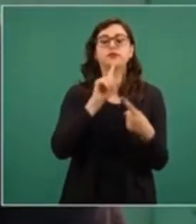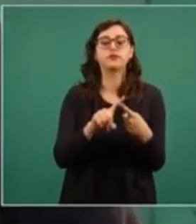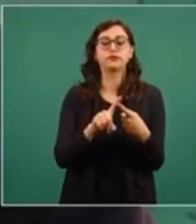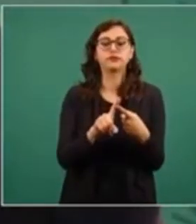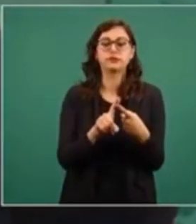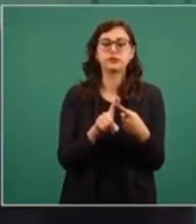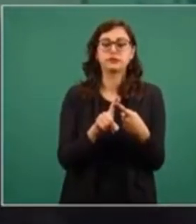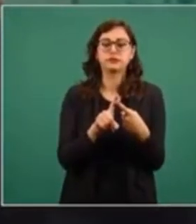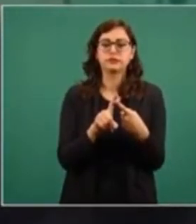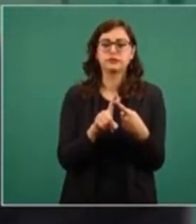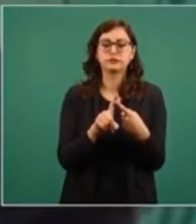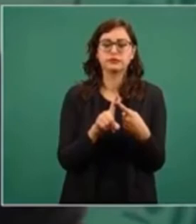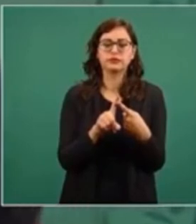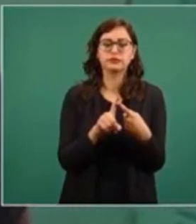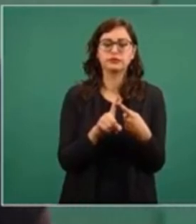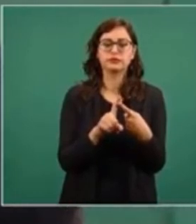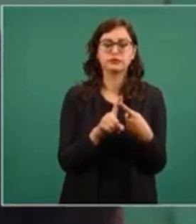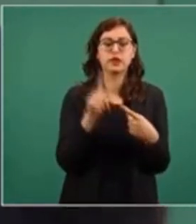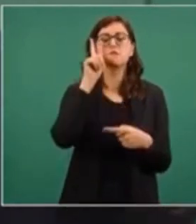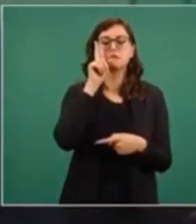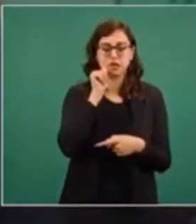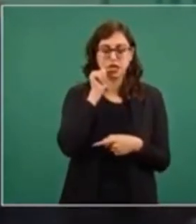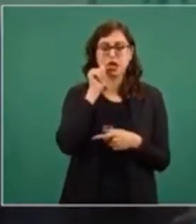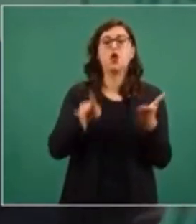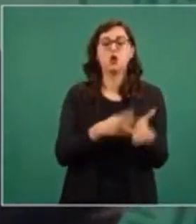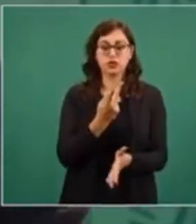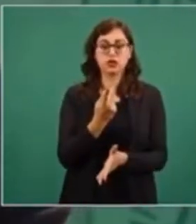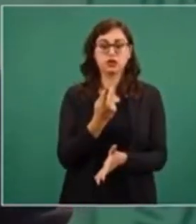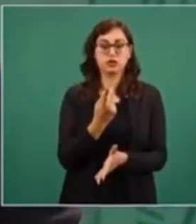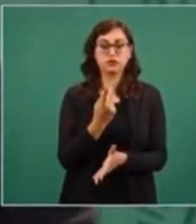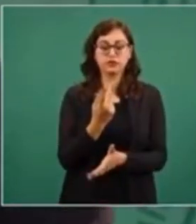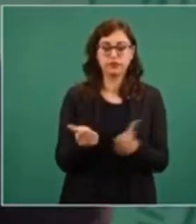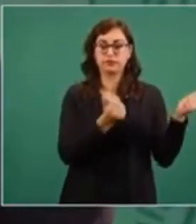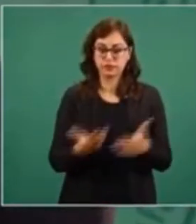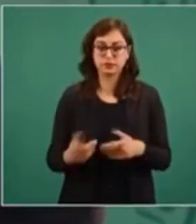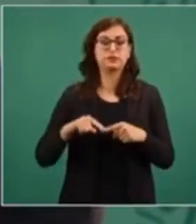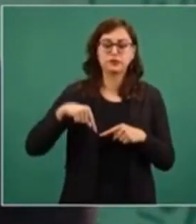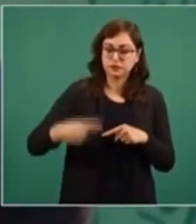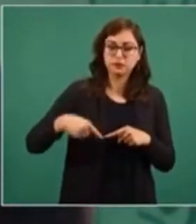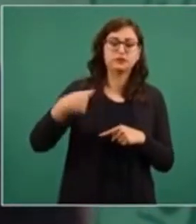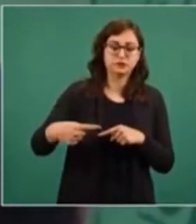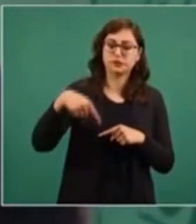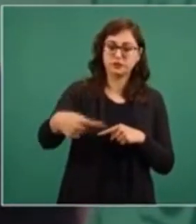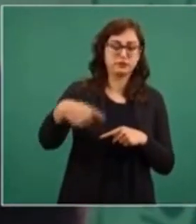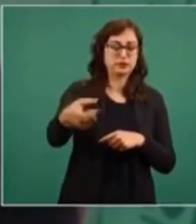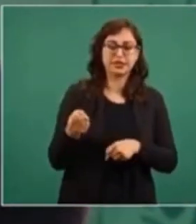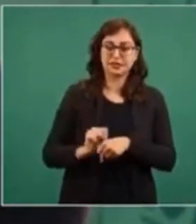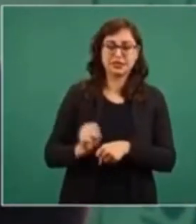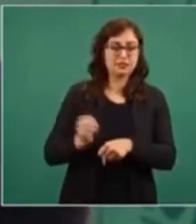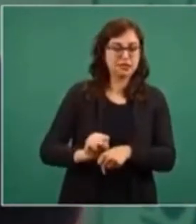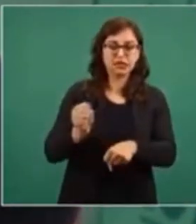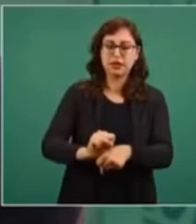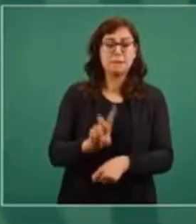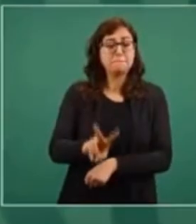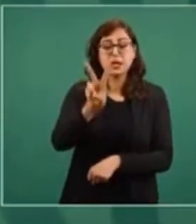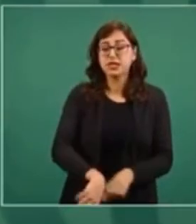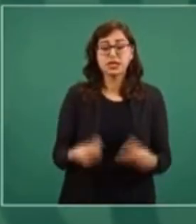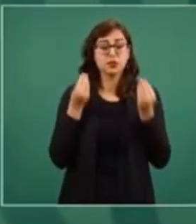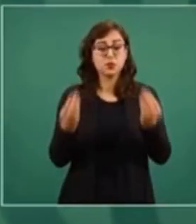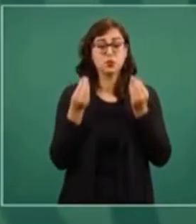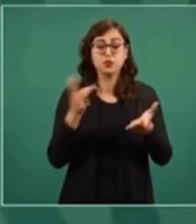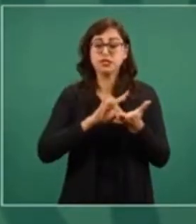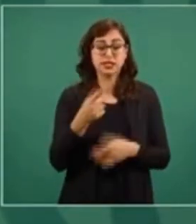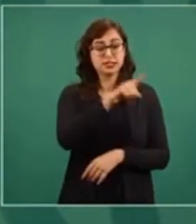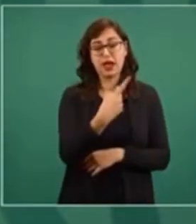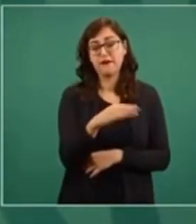llega mañana de nuevo y va a seguir llegando, semana con semana. Le agradecemos mucho a